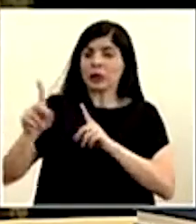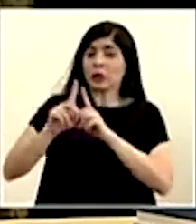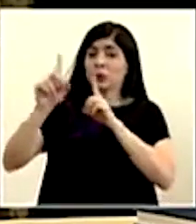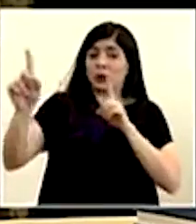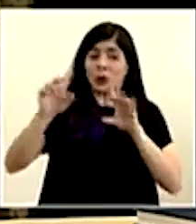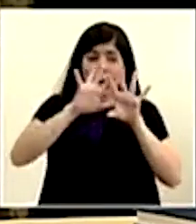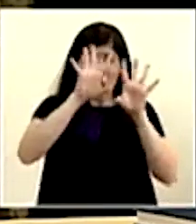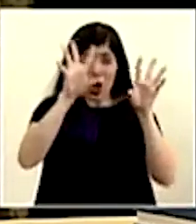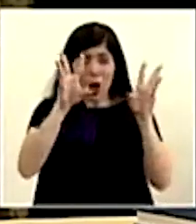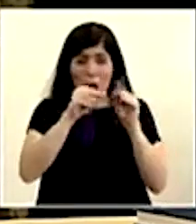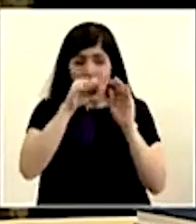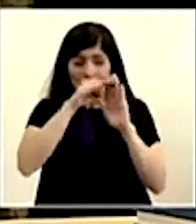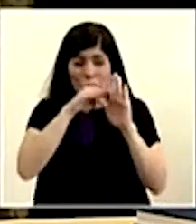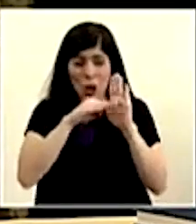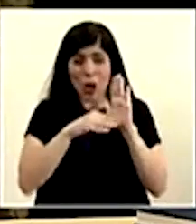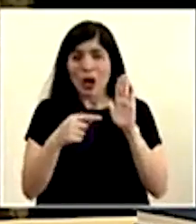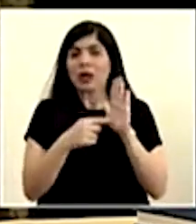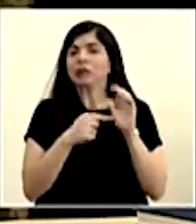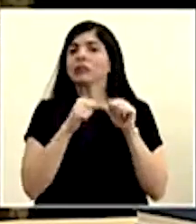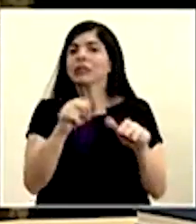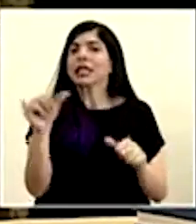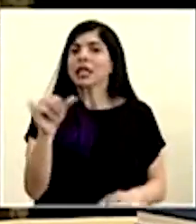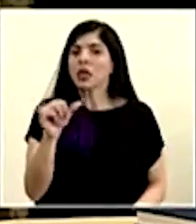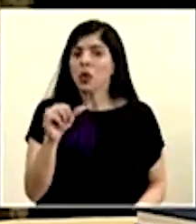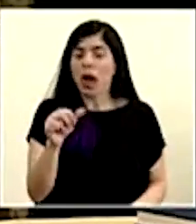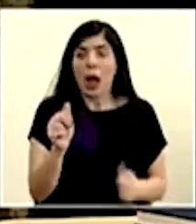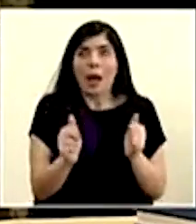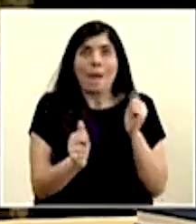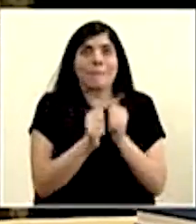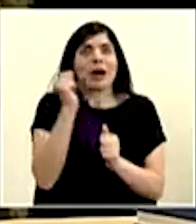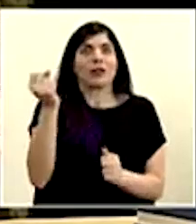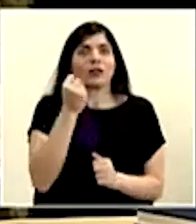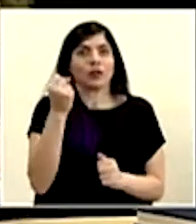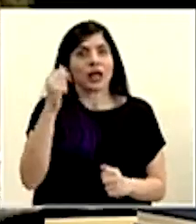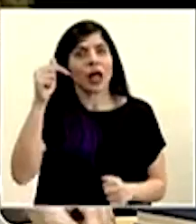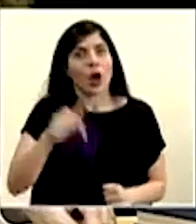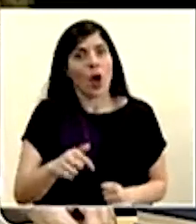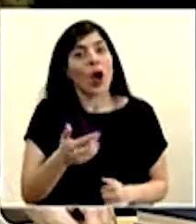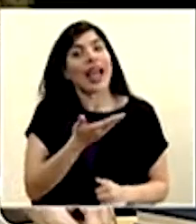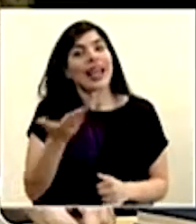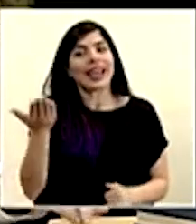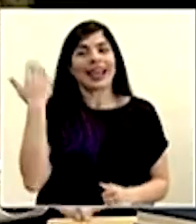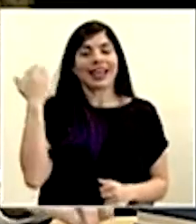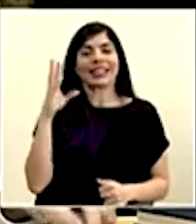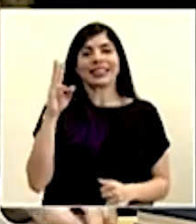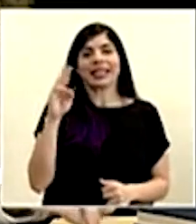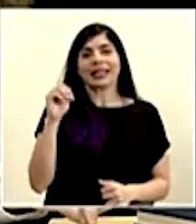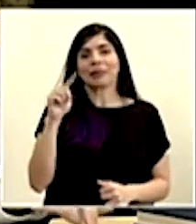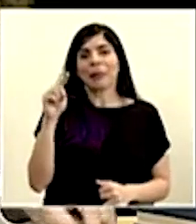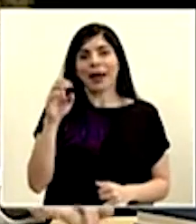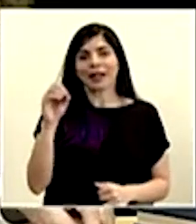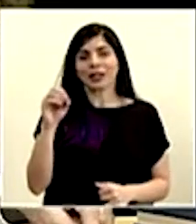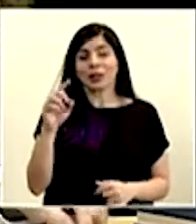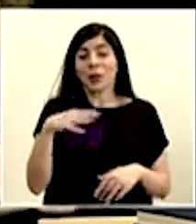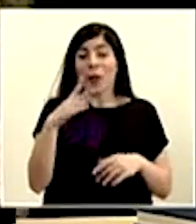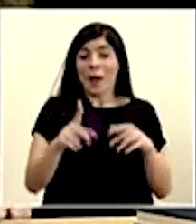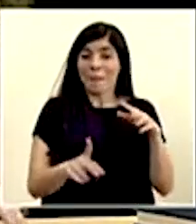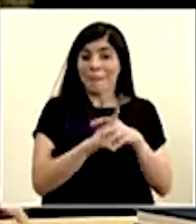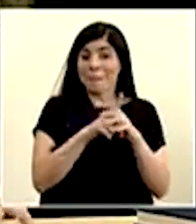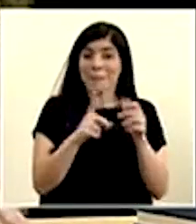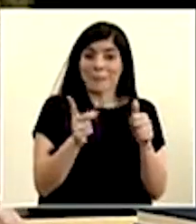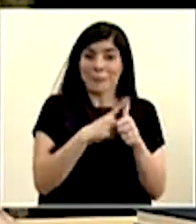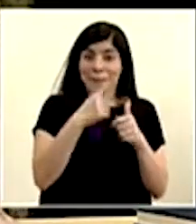Todas esas medidas siguen igual o más vigentes hoy que el 6 de marzo, cuando apareció el primer caso.